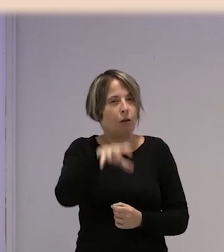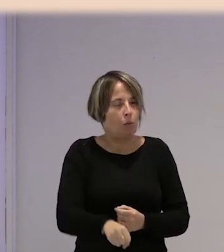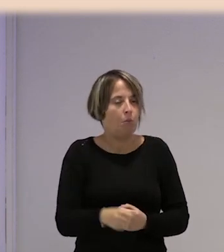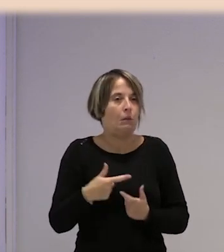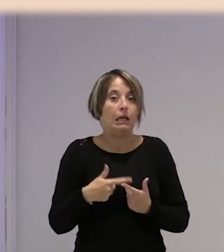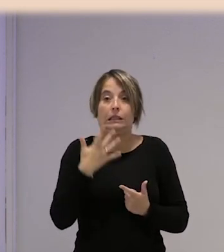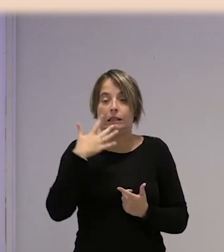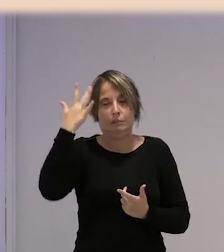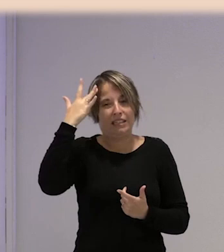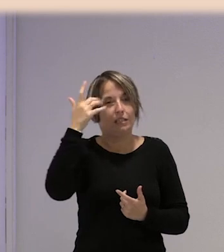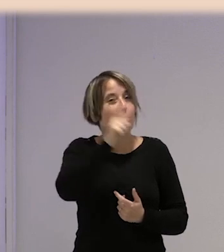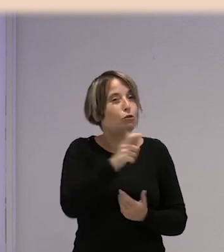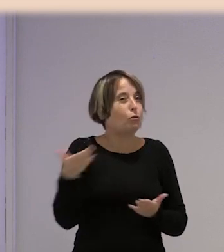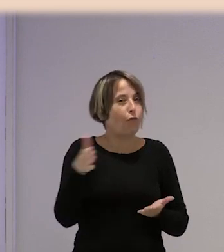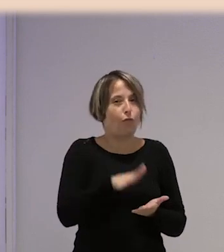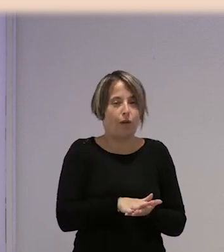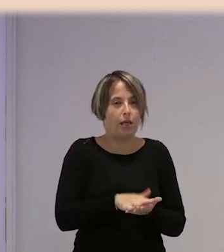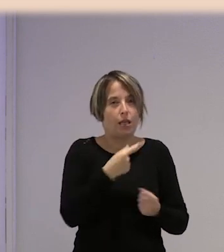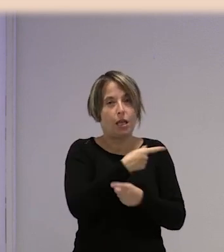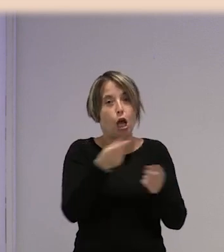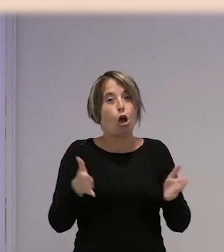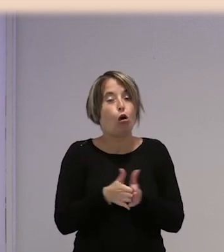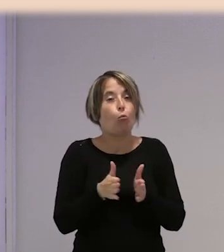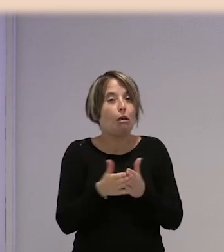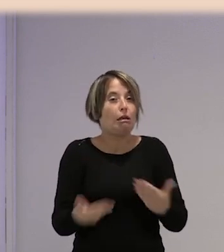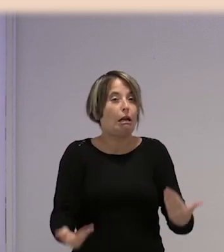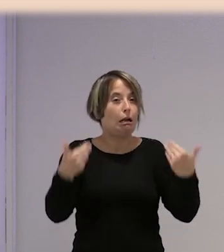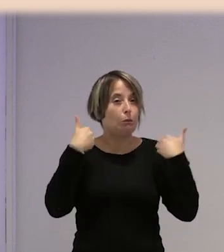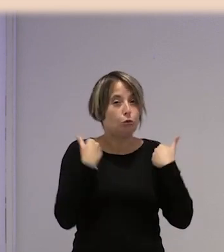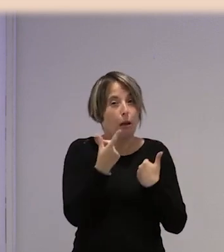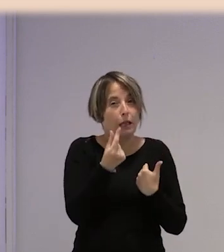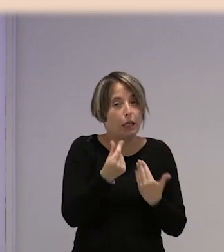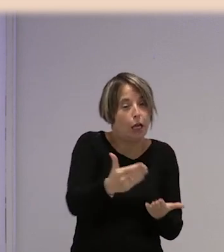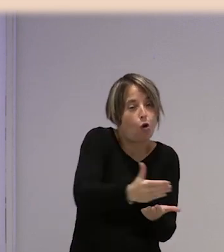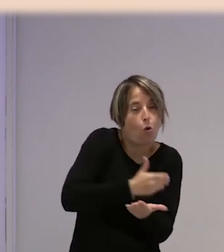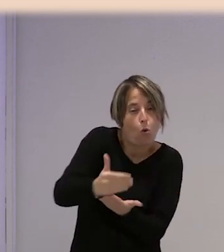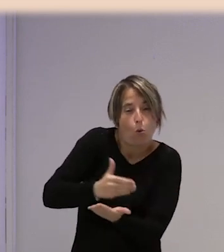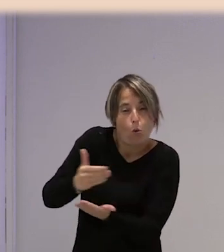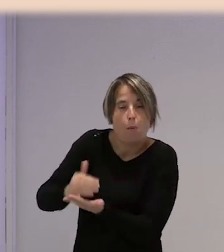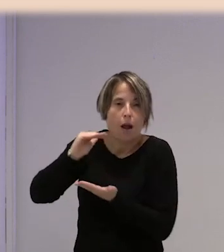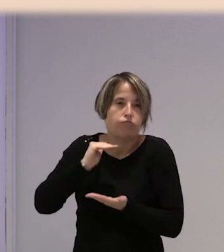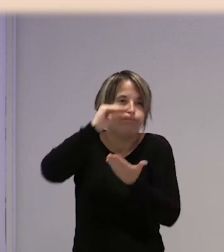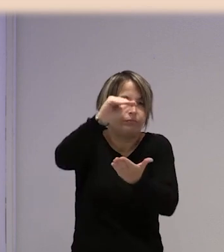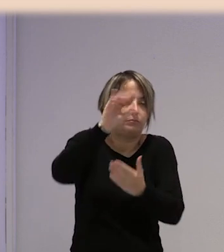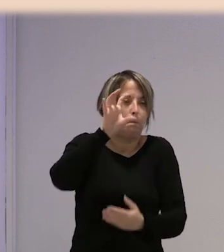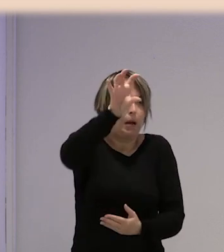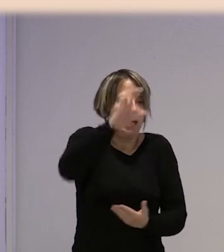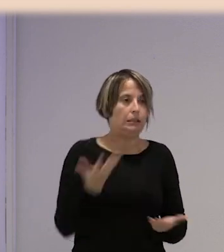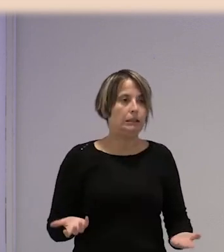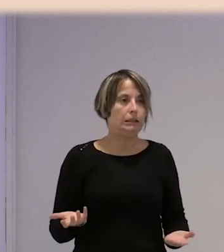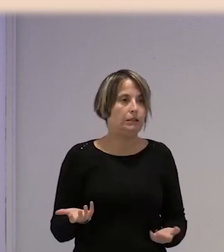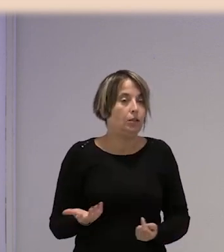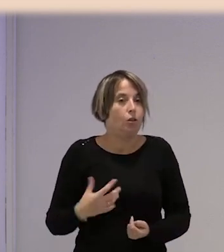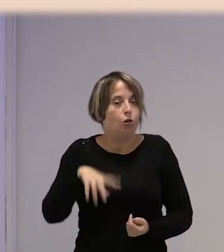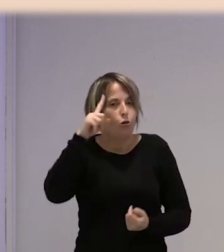Si fallece alguna persona, pues las compañeras mismas son las que se encargan de recoger dinero para mandarla a su país. O sea, yo no sé